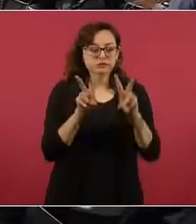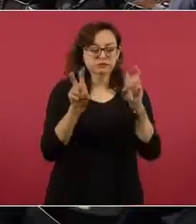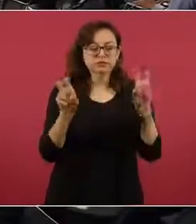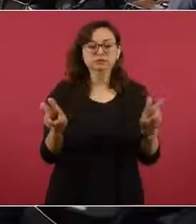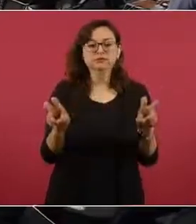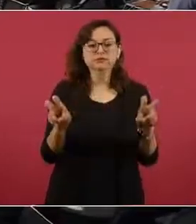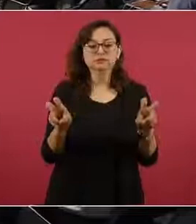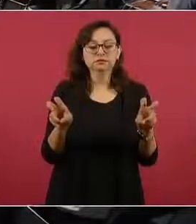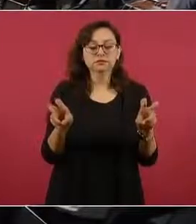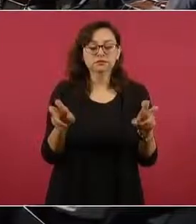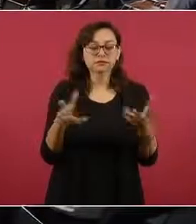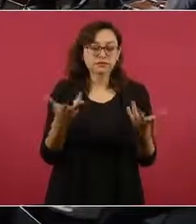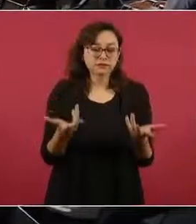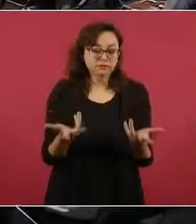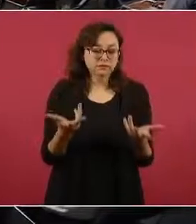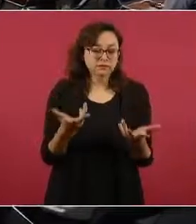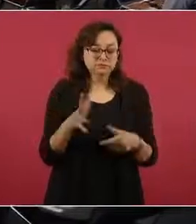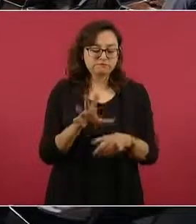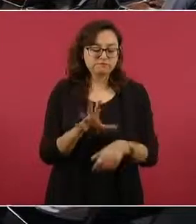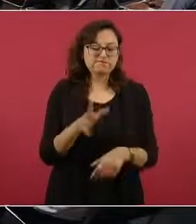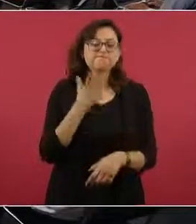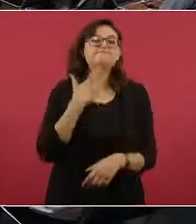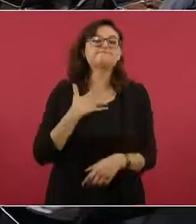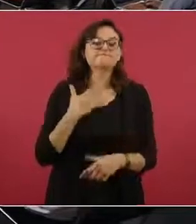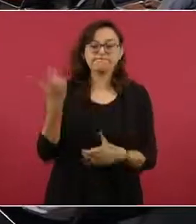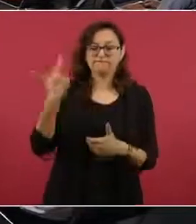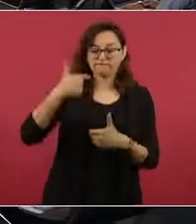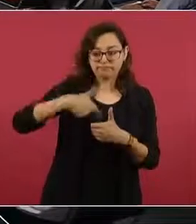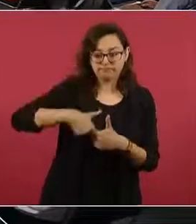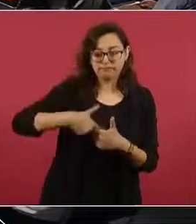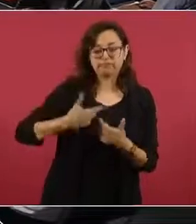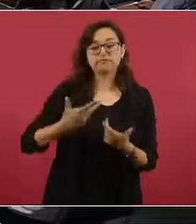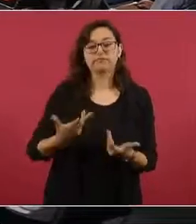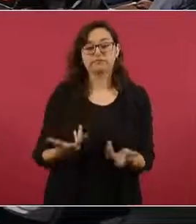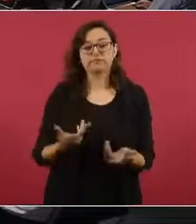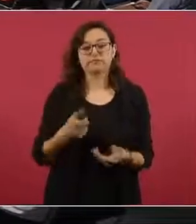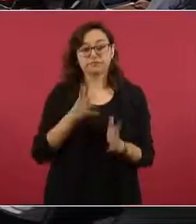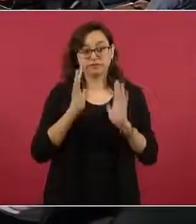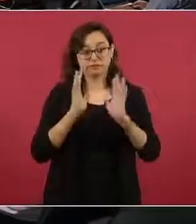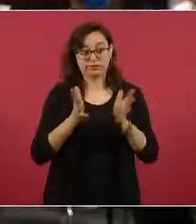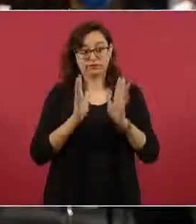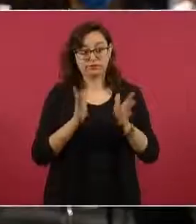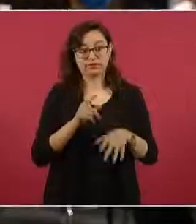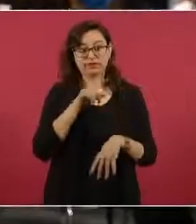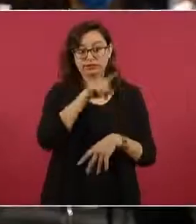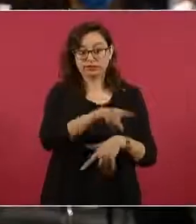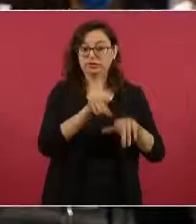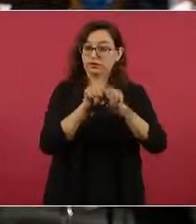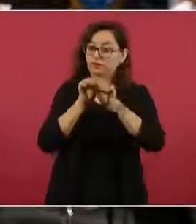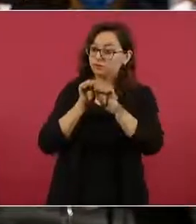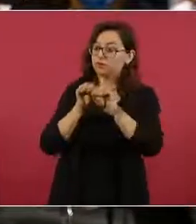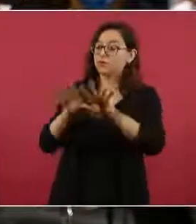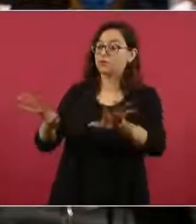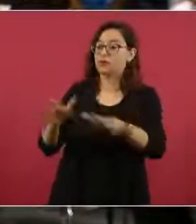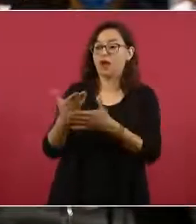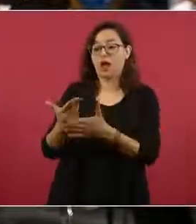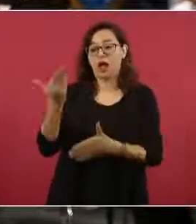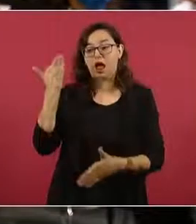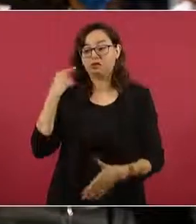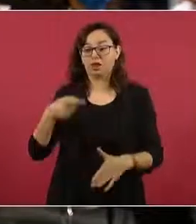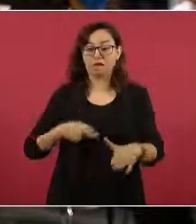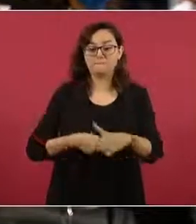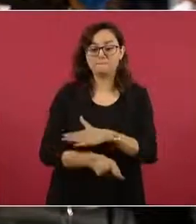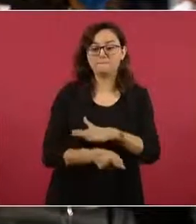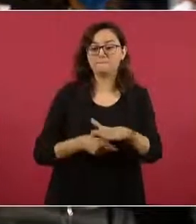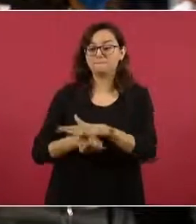distribución de combustibles, que ya habían hecho públicos los nombres de quienes habían sido corrompidos por